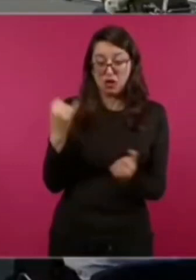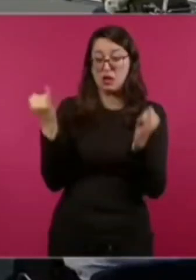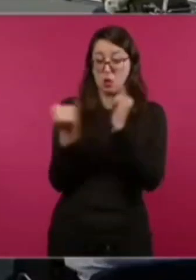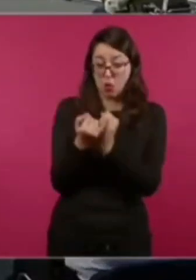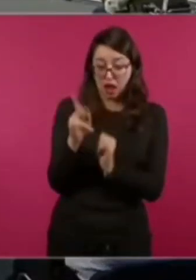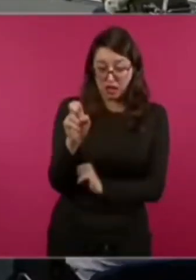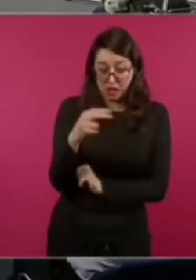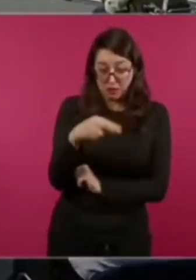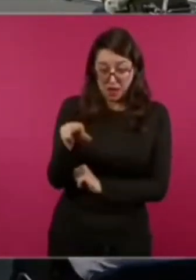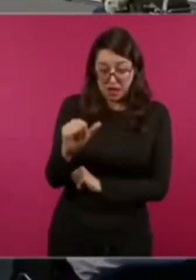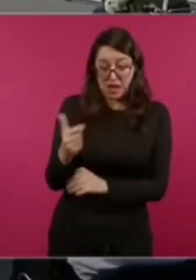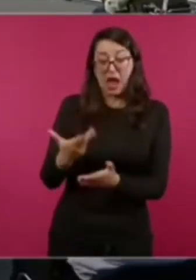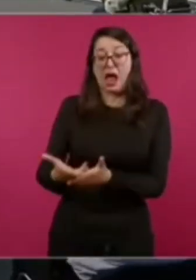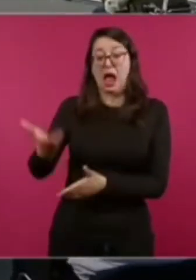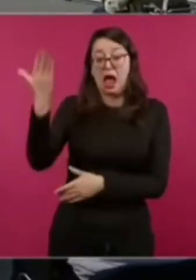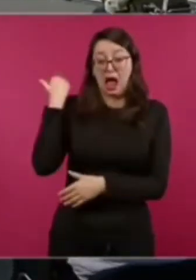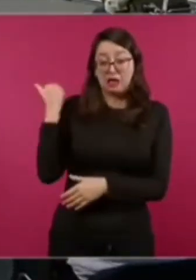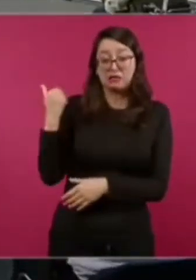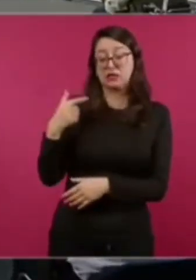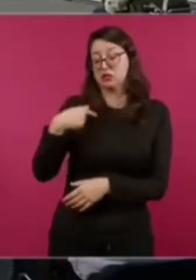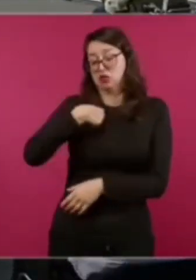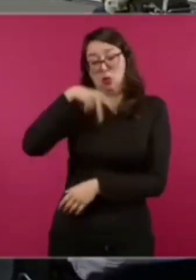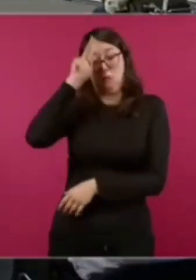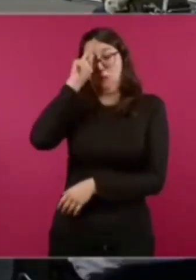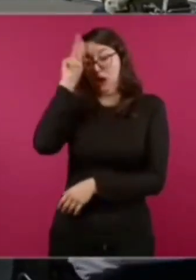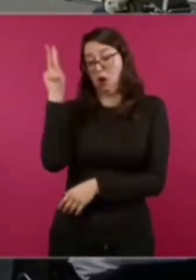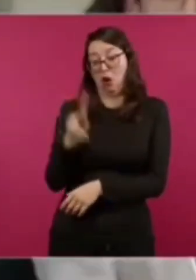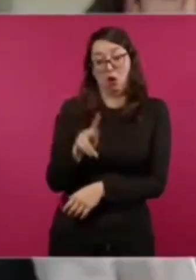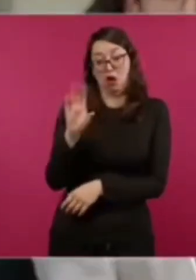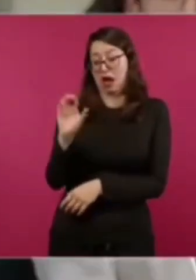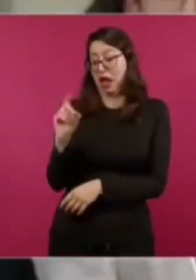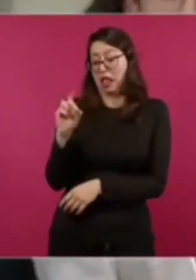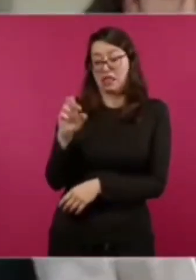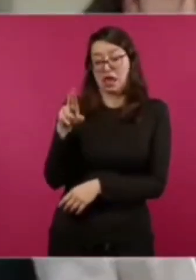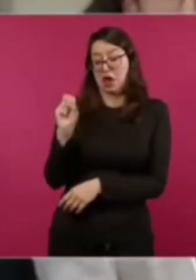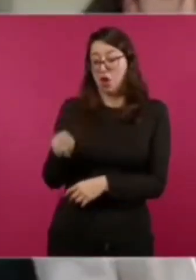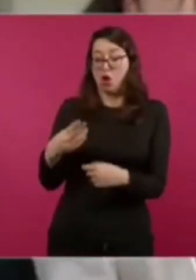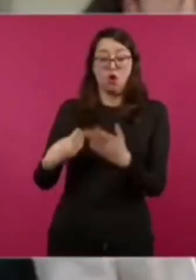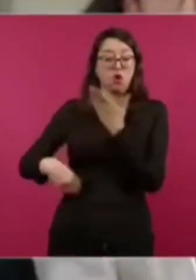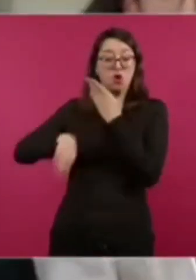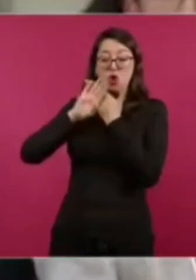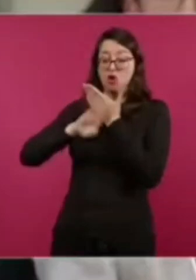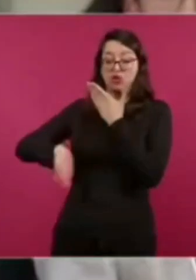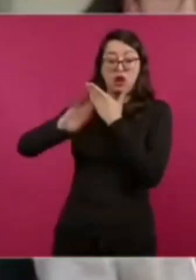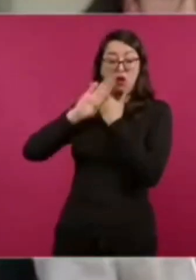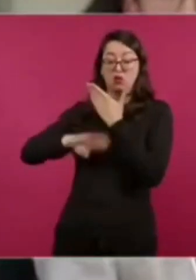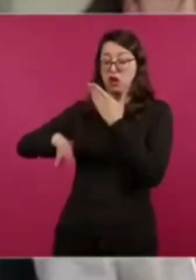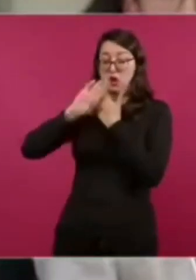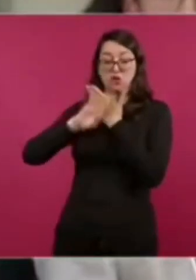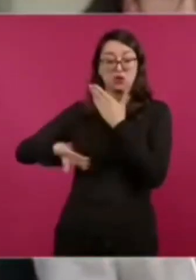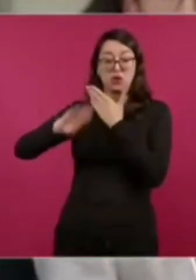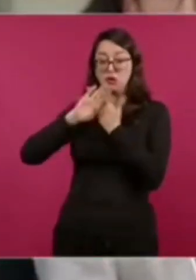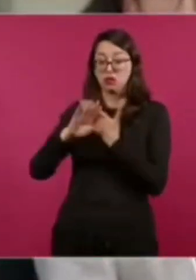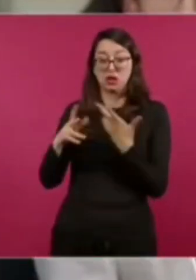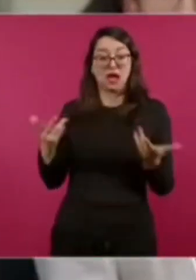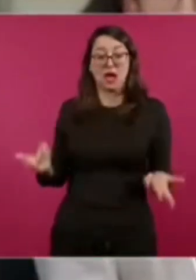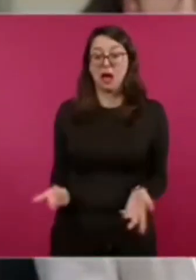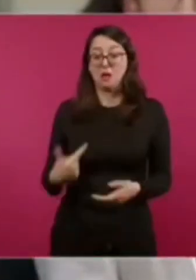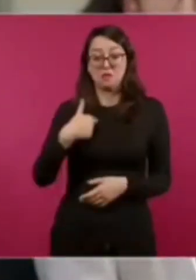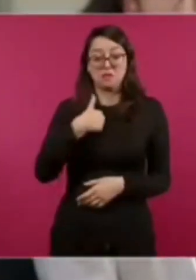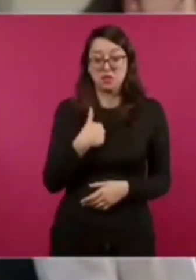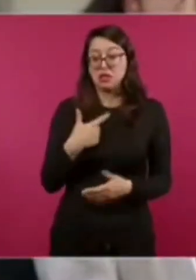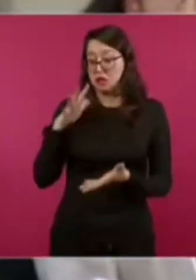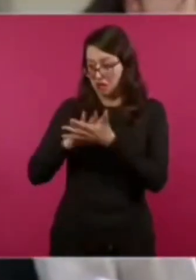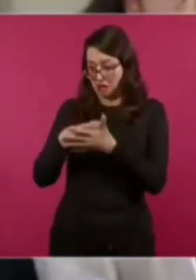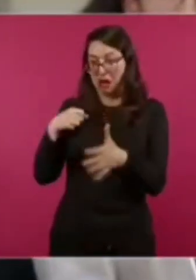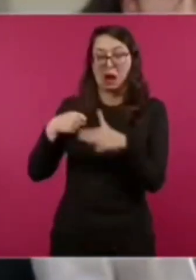mi peor etapa de censura, la de Calderón, la mía, porque me pasó absolutamente de todo, hasta